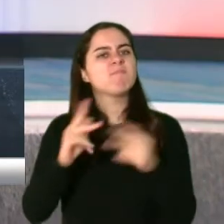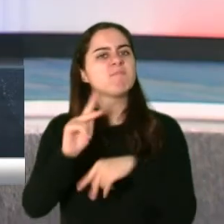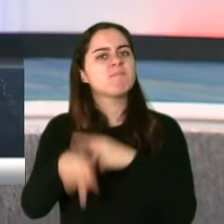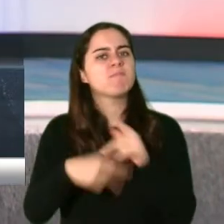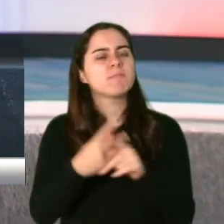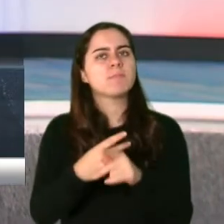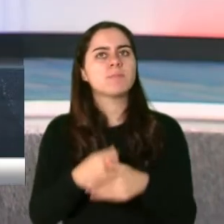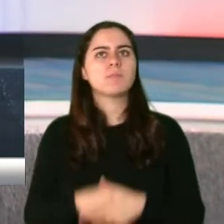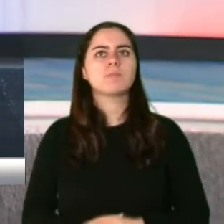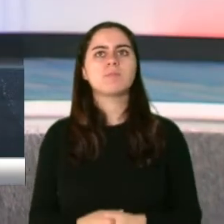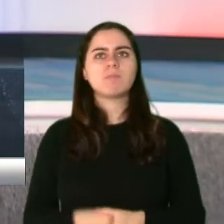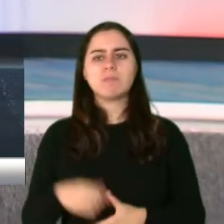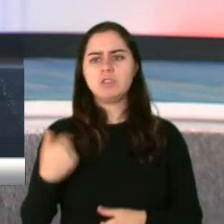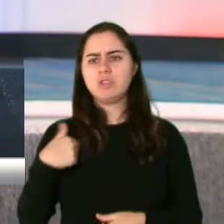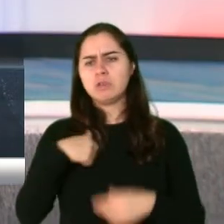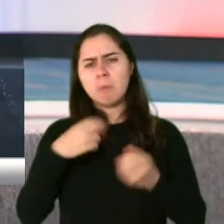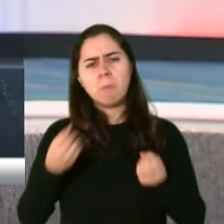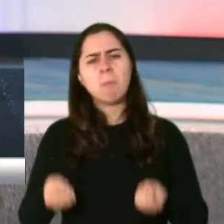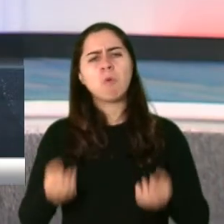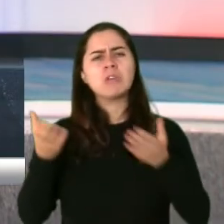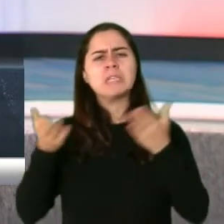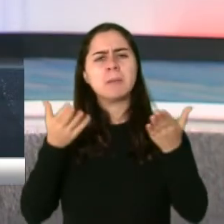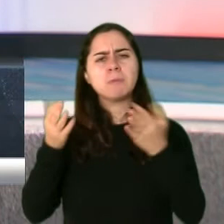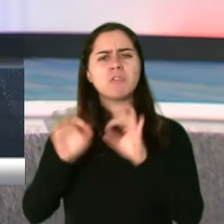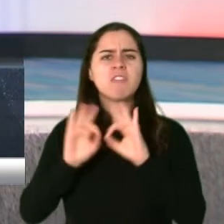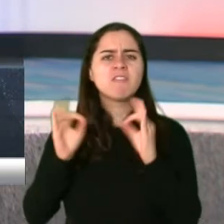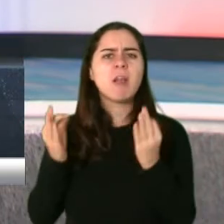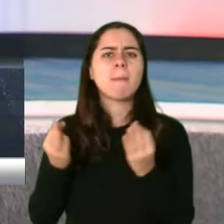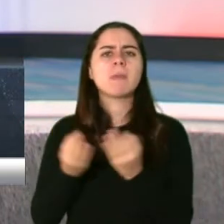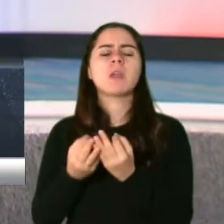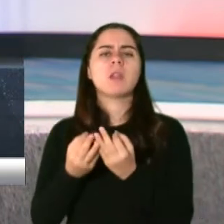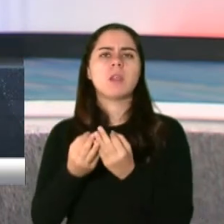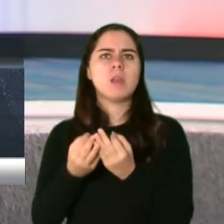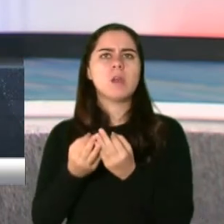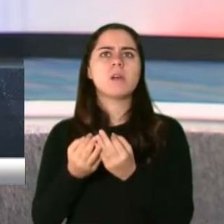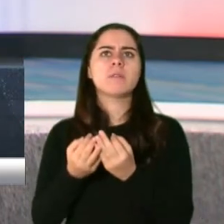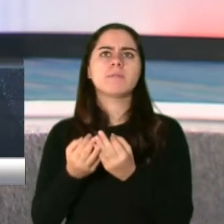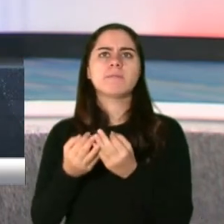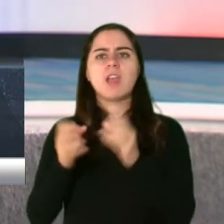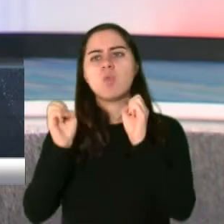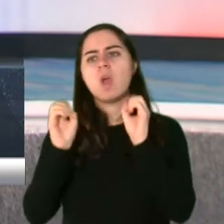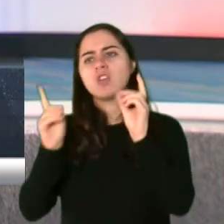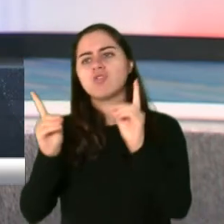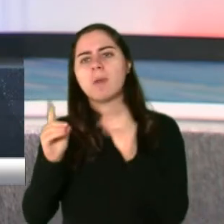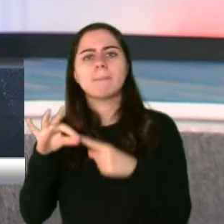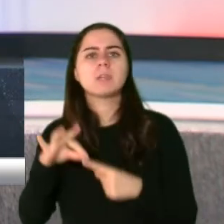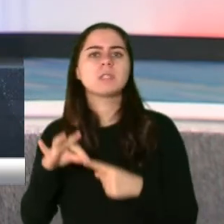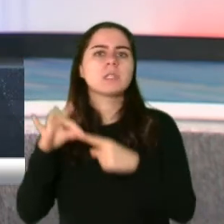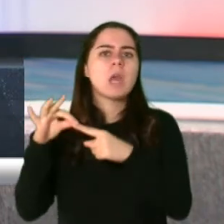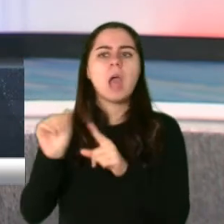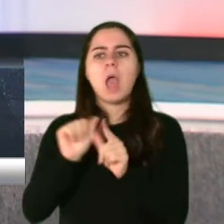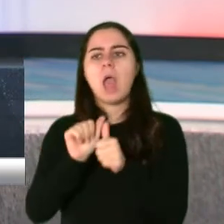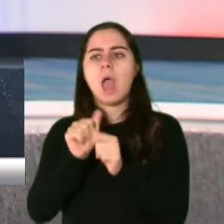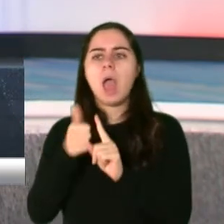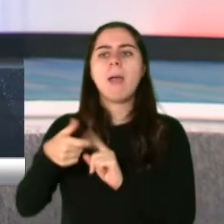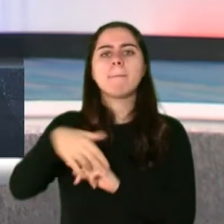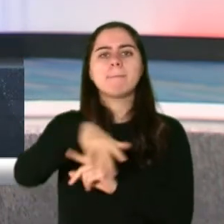gama de servicios en el área civil, de familia, a consumidores de educación especial, ambiental,